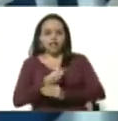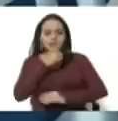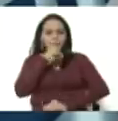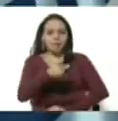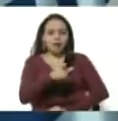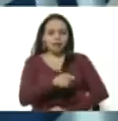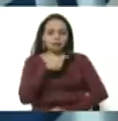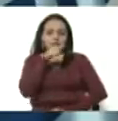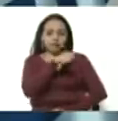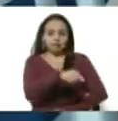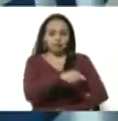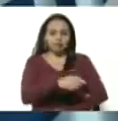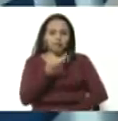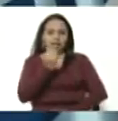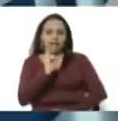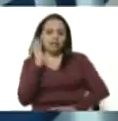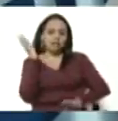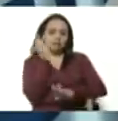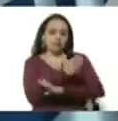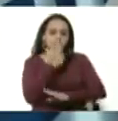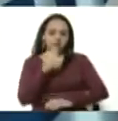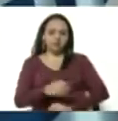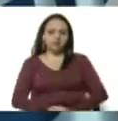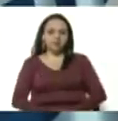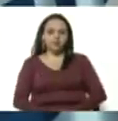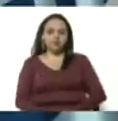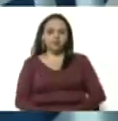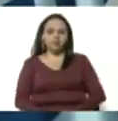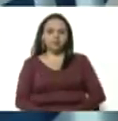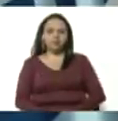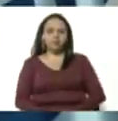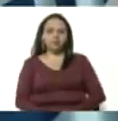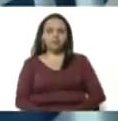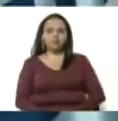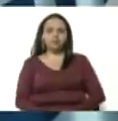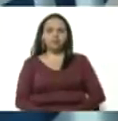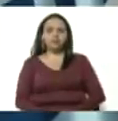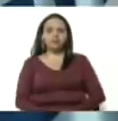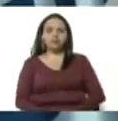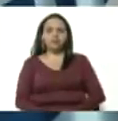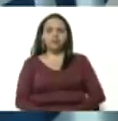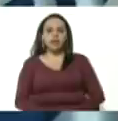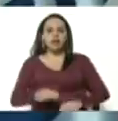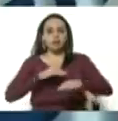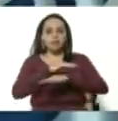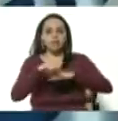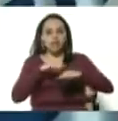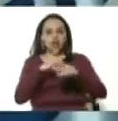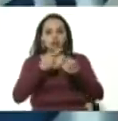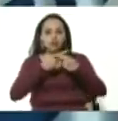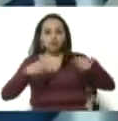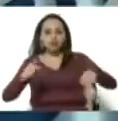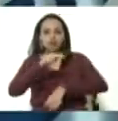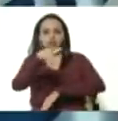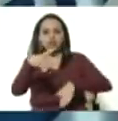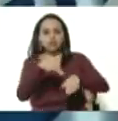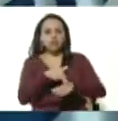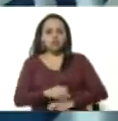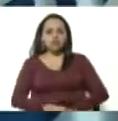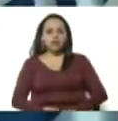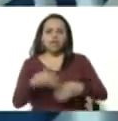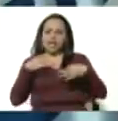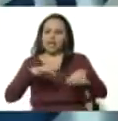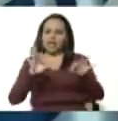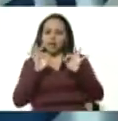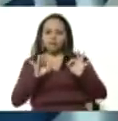punibles al detalle. El Ministerio Público a nivel nacional, particularmente